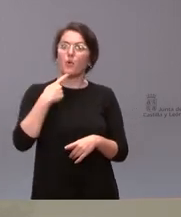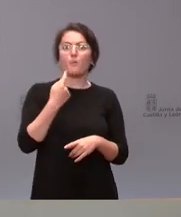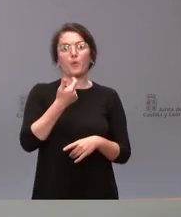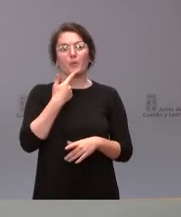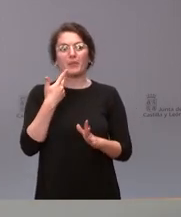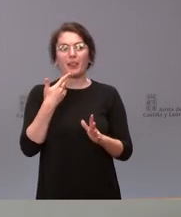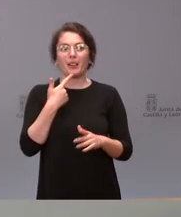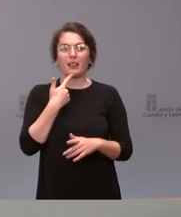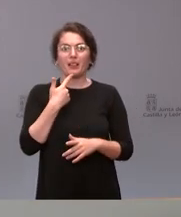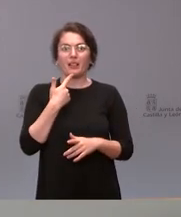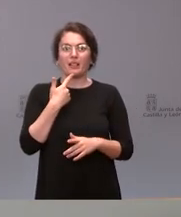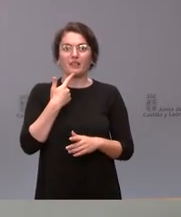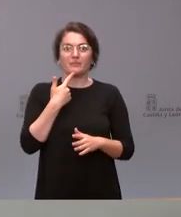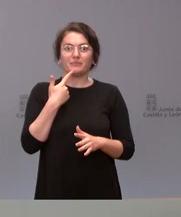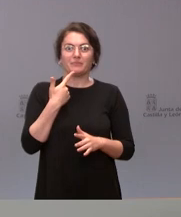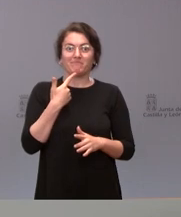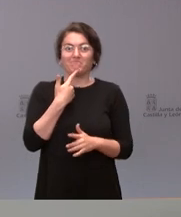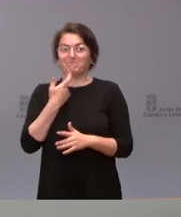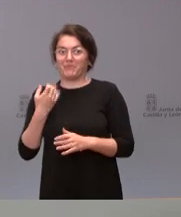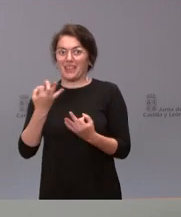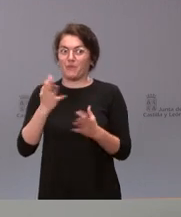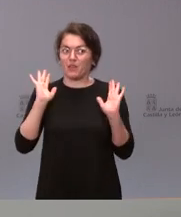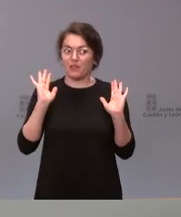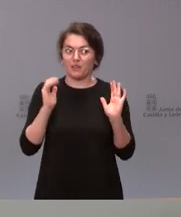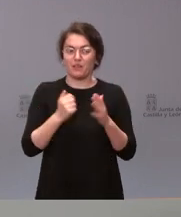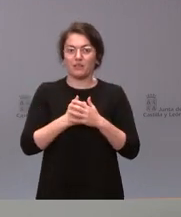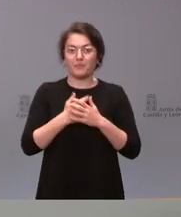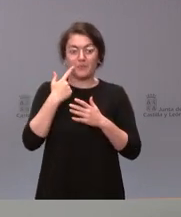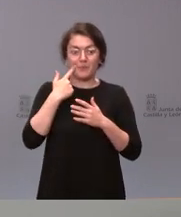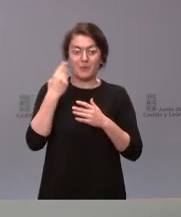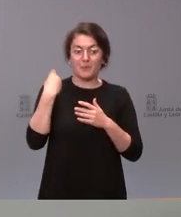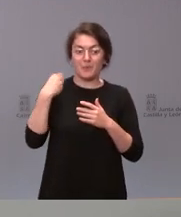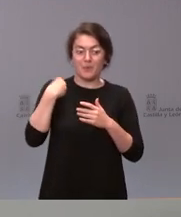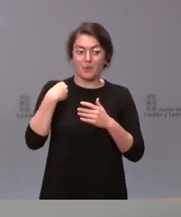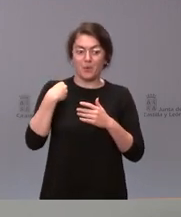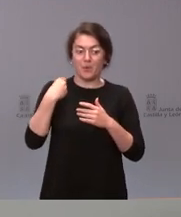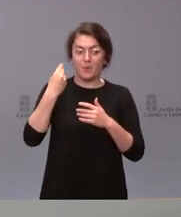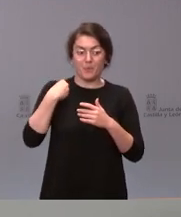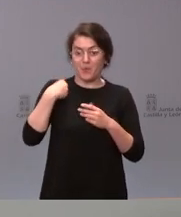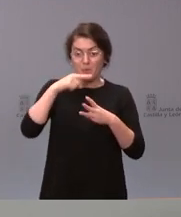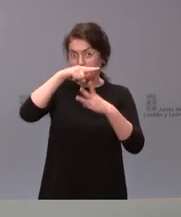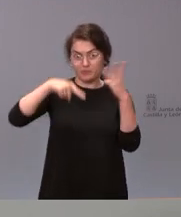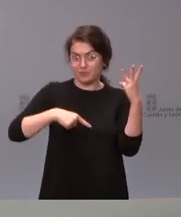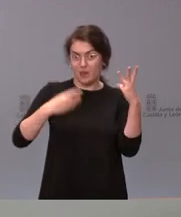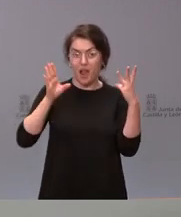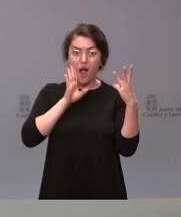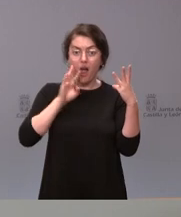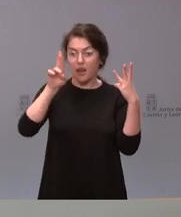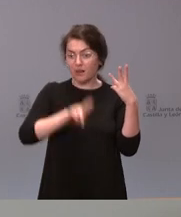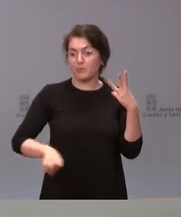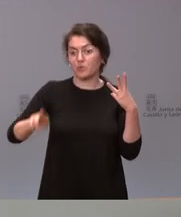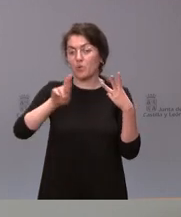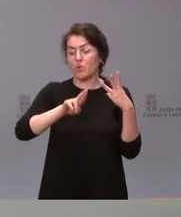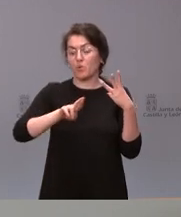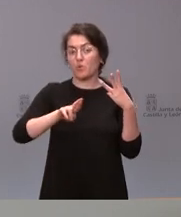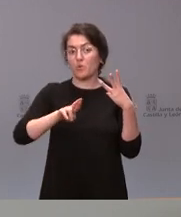Bueno, durante el trámite parlamentario nosotros tendremos esta opinión, que es la que le he manifestado entre nuestros tres puntos. Lógicamente, la Junta no participa en